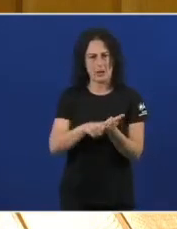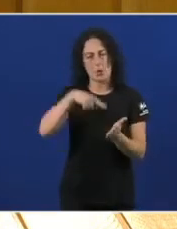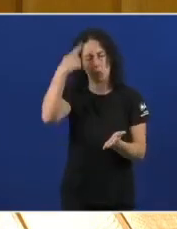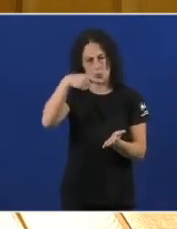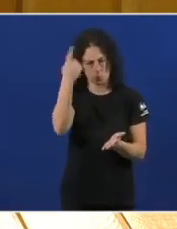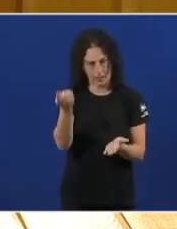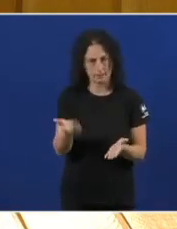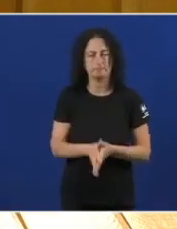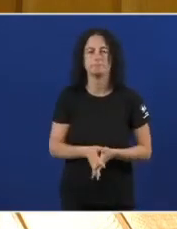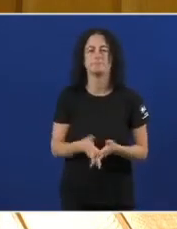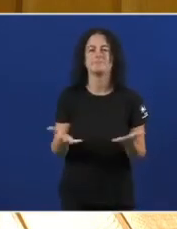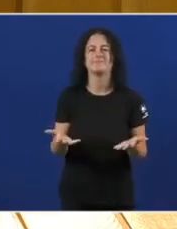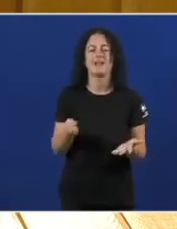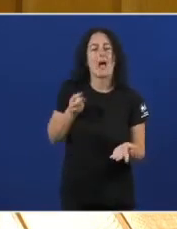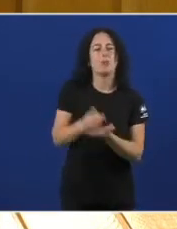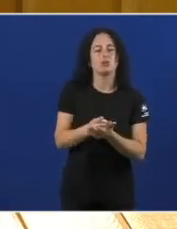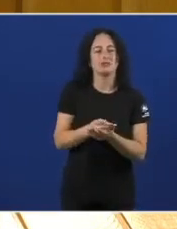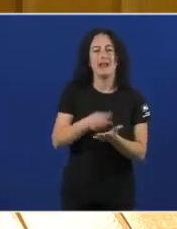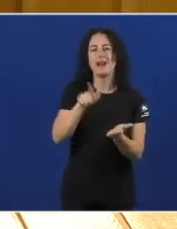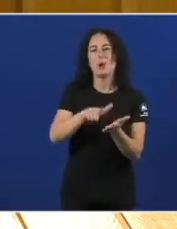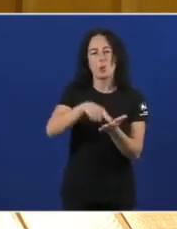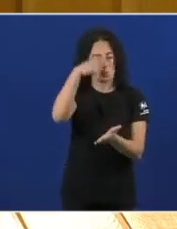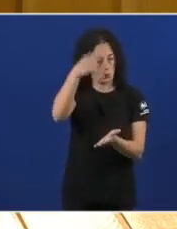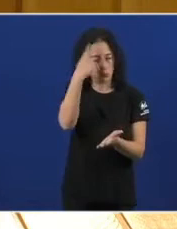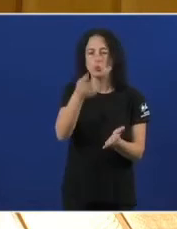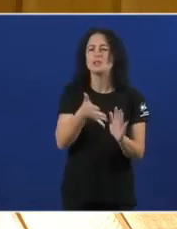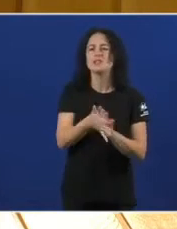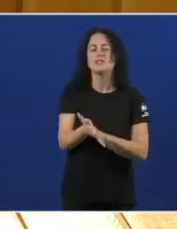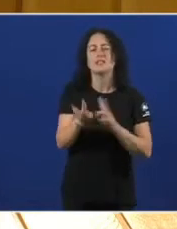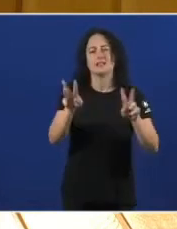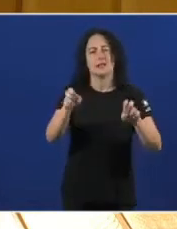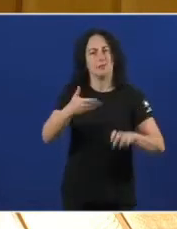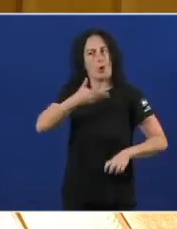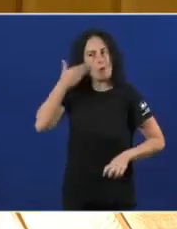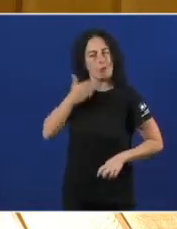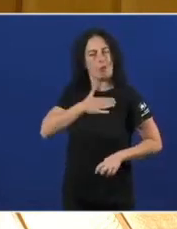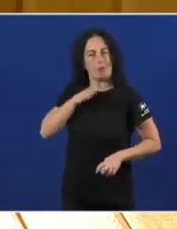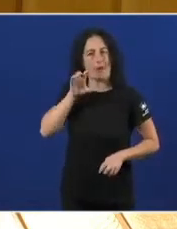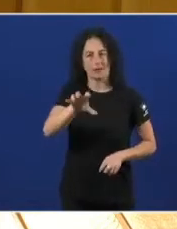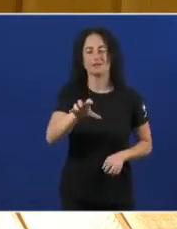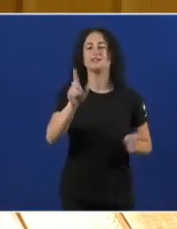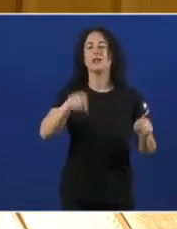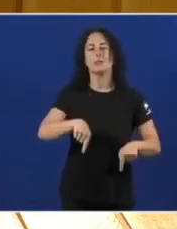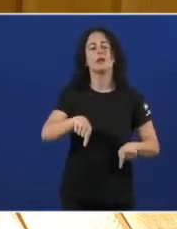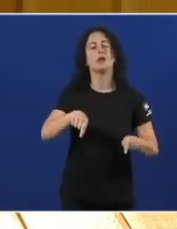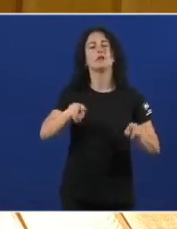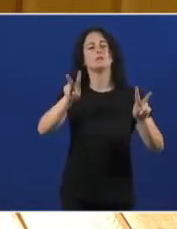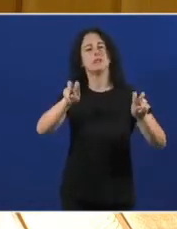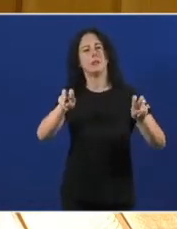E apostar Por a lingua E a cultura É unha cuestión De orgullo De país Pero tamén É unha cuestión